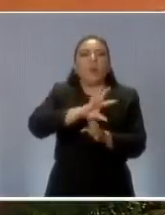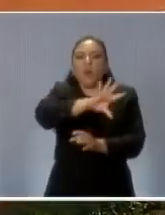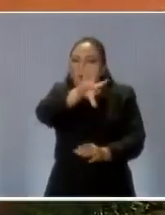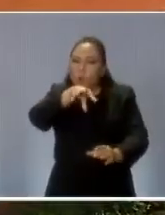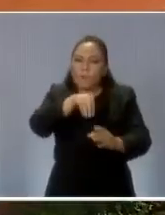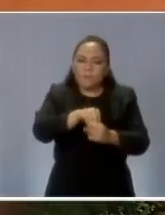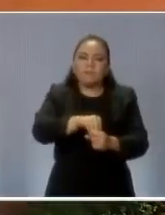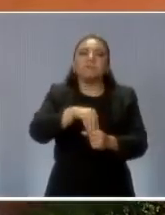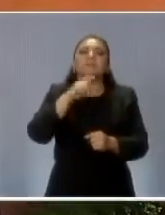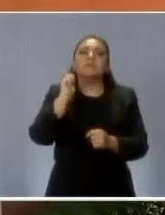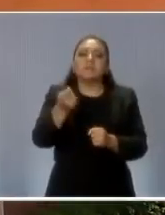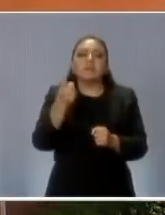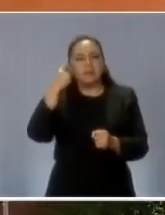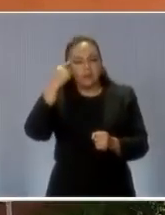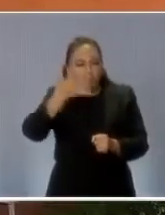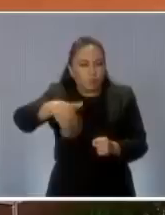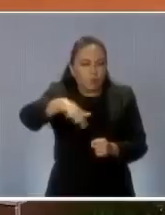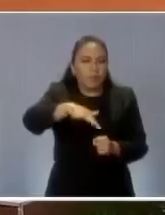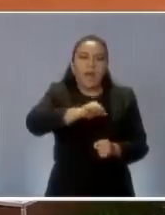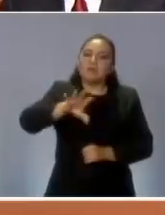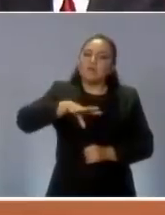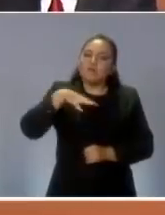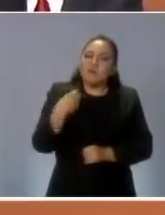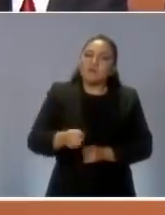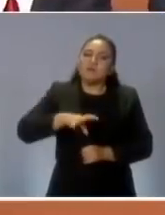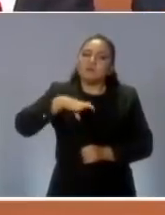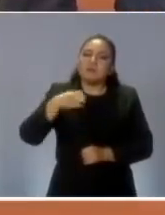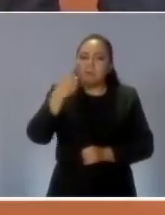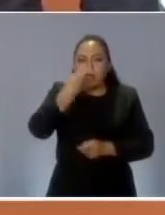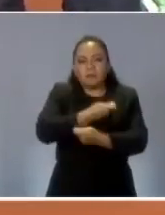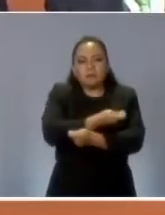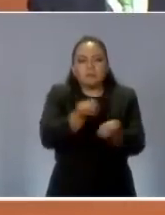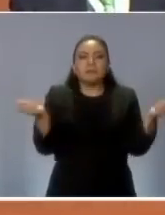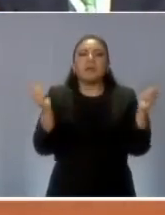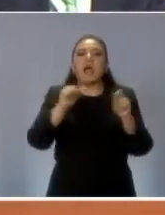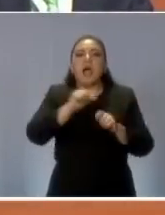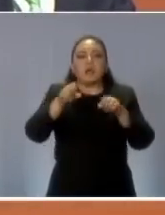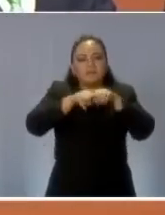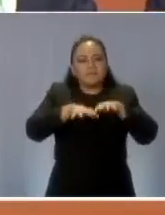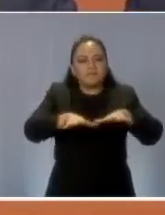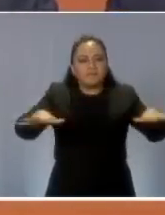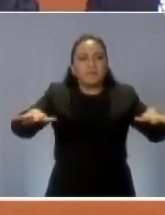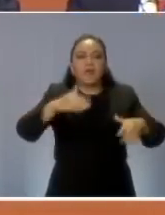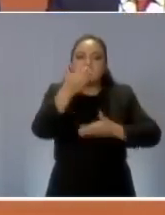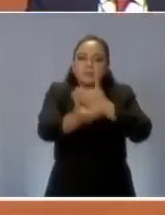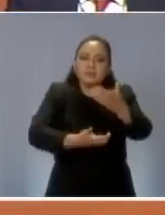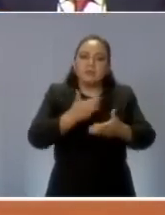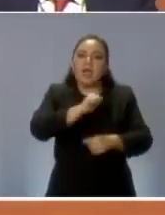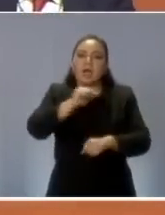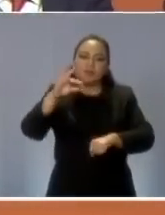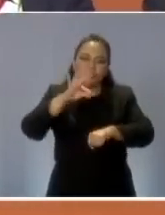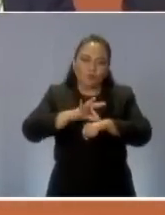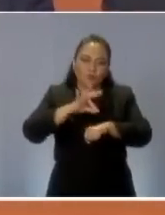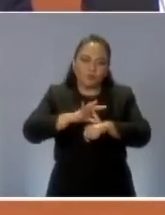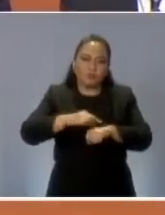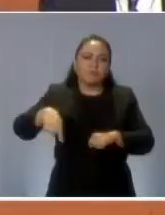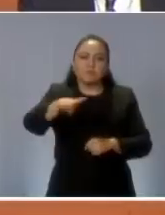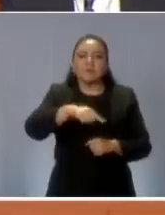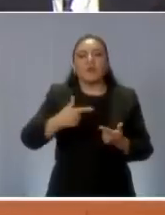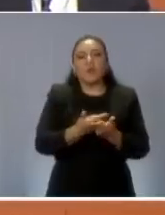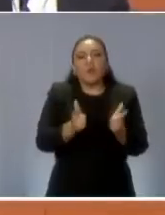cambio que decidieron los mexicanos en 2012 exigió al gobierno federal enfocarse en cinco grandes prioridades,